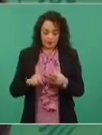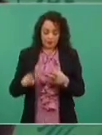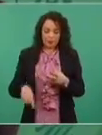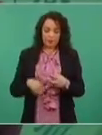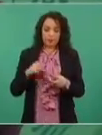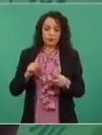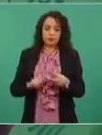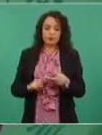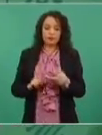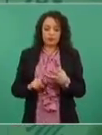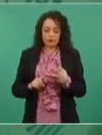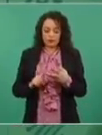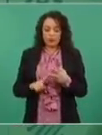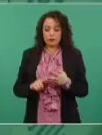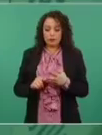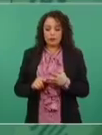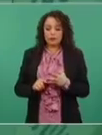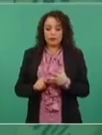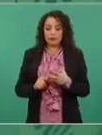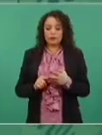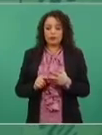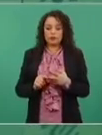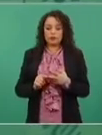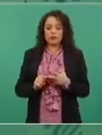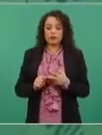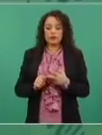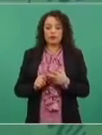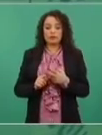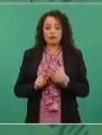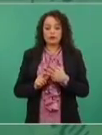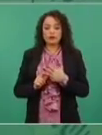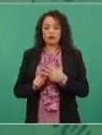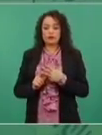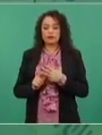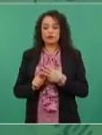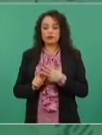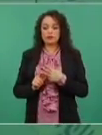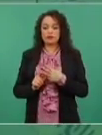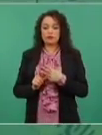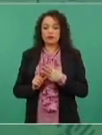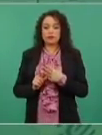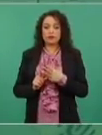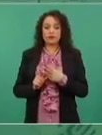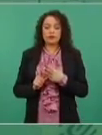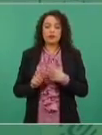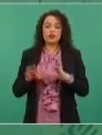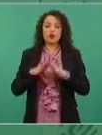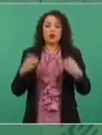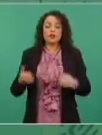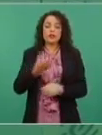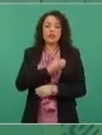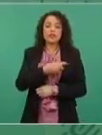de salud de los conductores